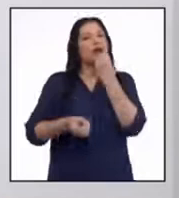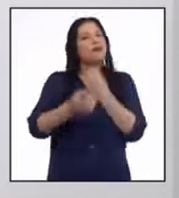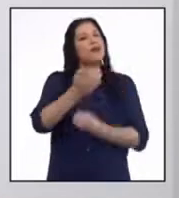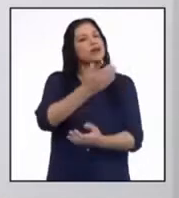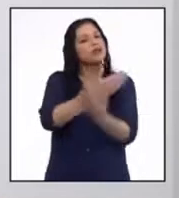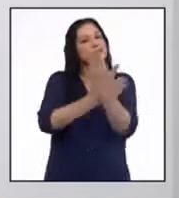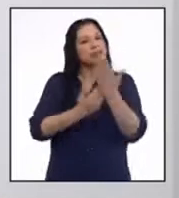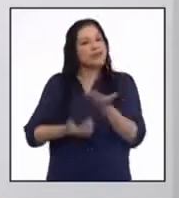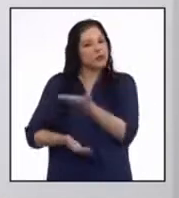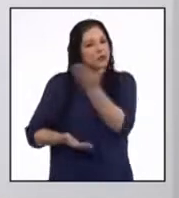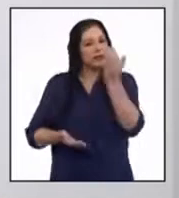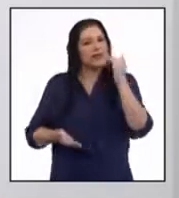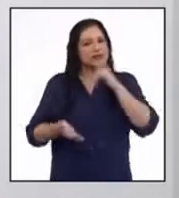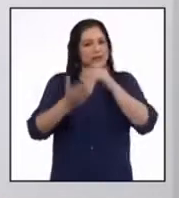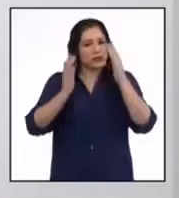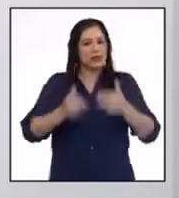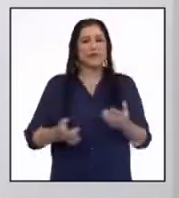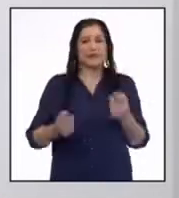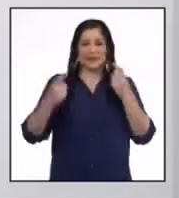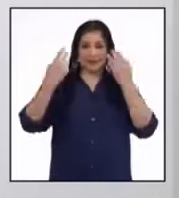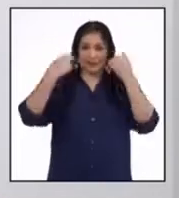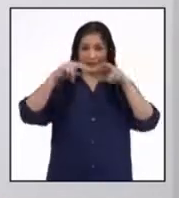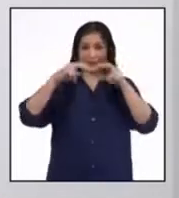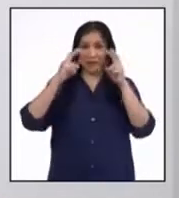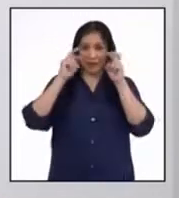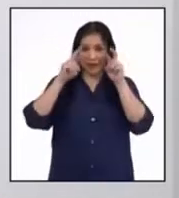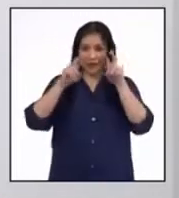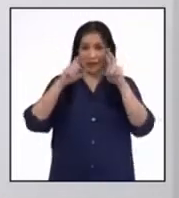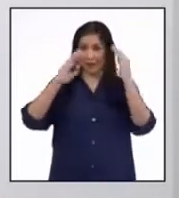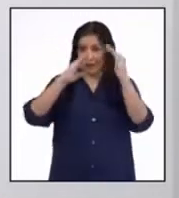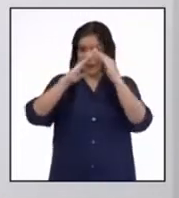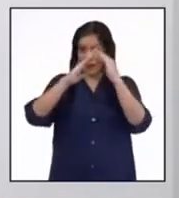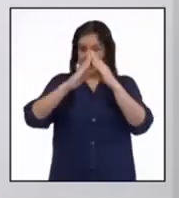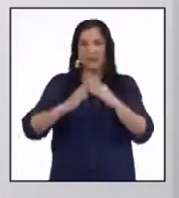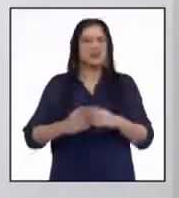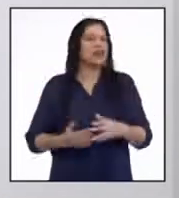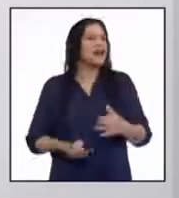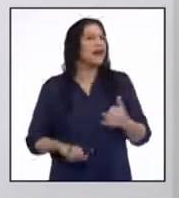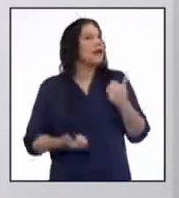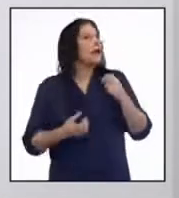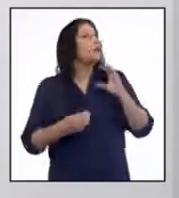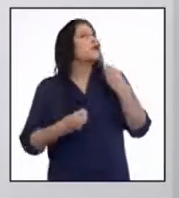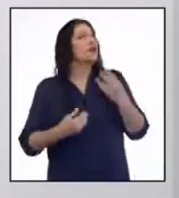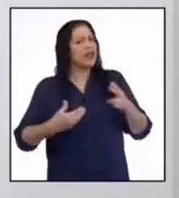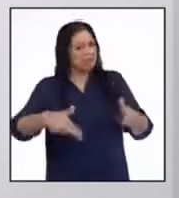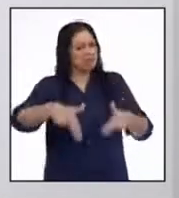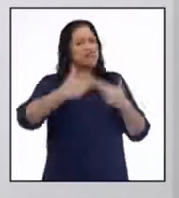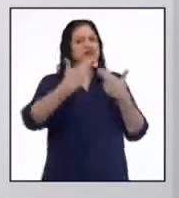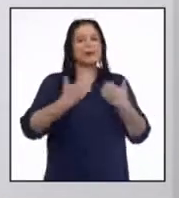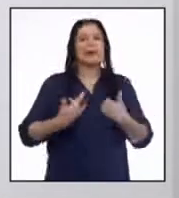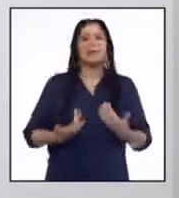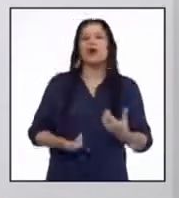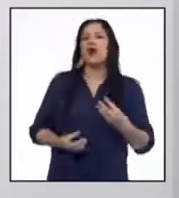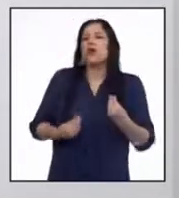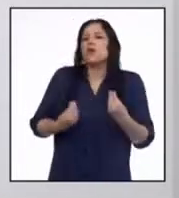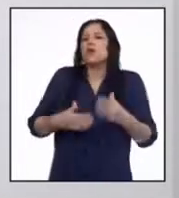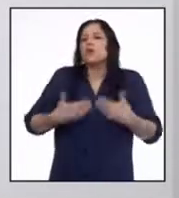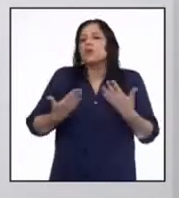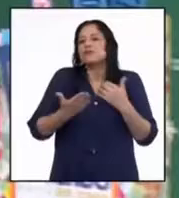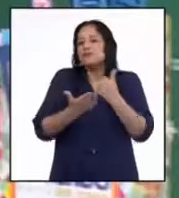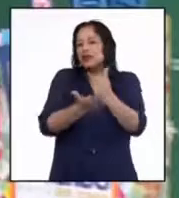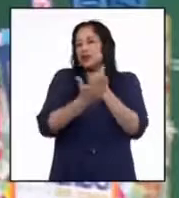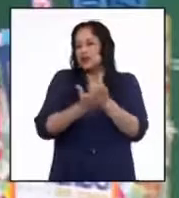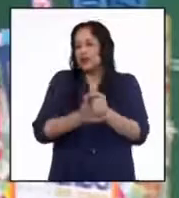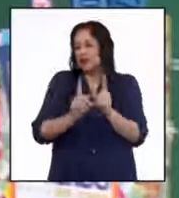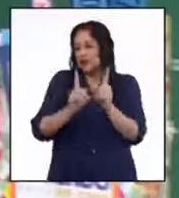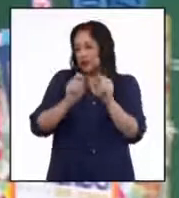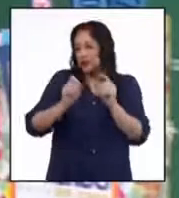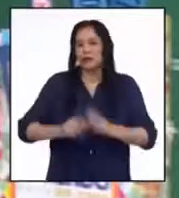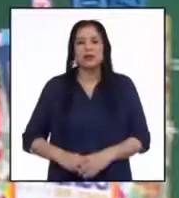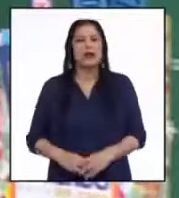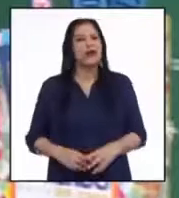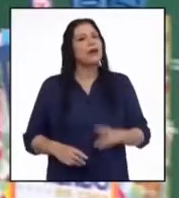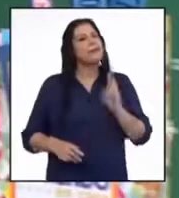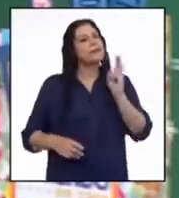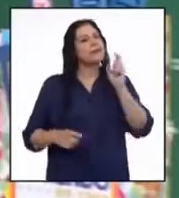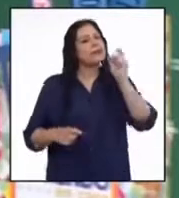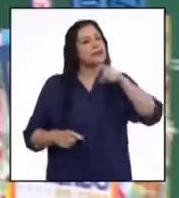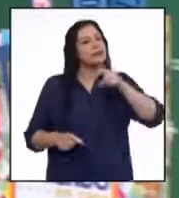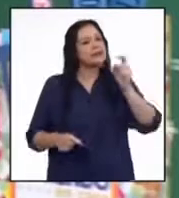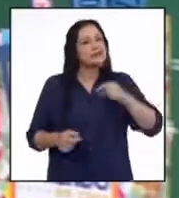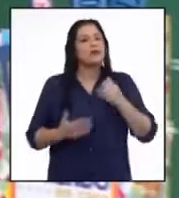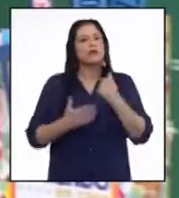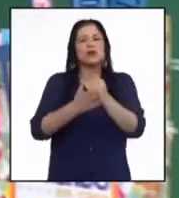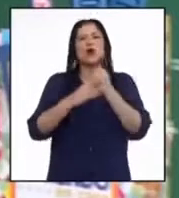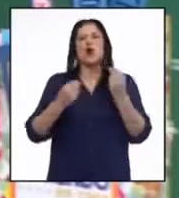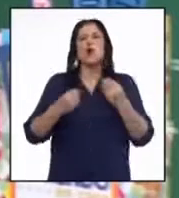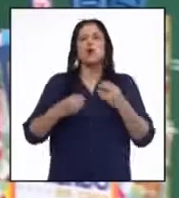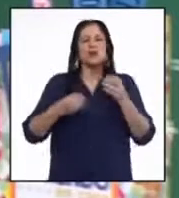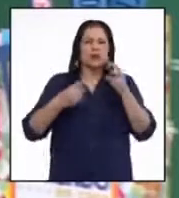con todos los estudiantes que se encuentran en casa. Díganme, ¿a qué se debe su llamado? ¿Cómo les puedo ayudar? Profesora, necesitamos ayuda